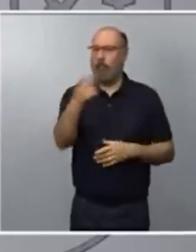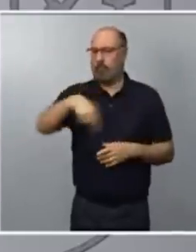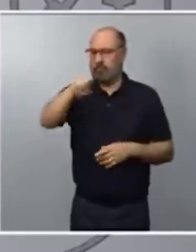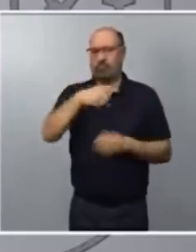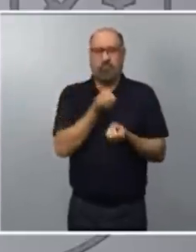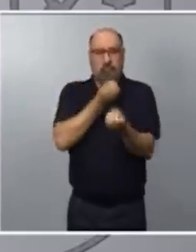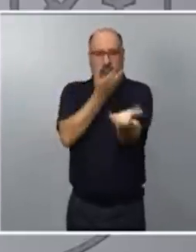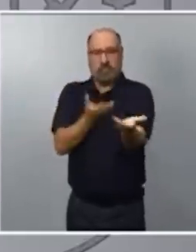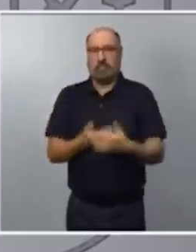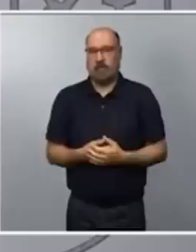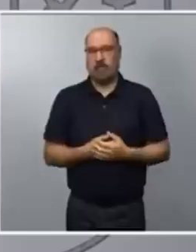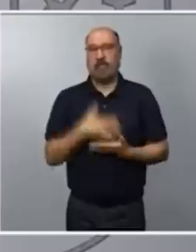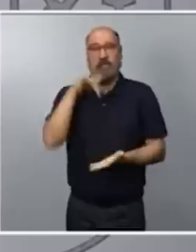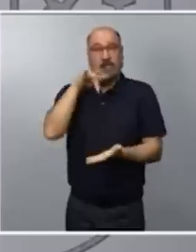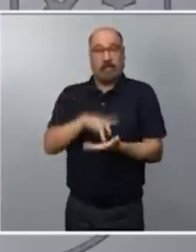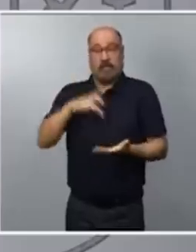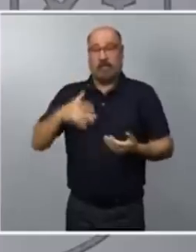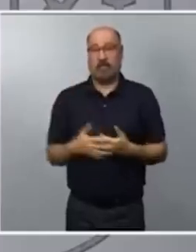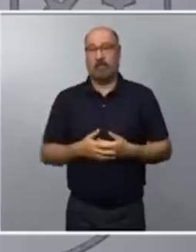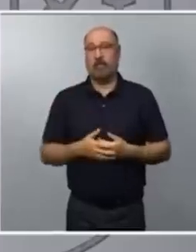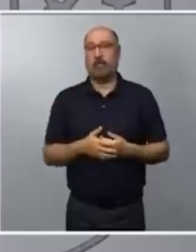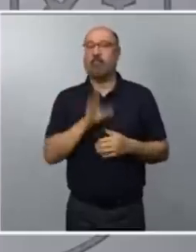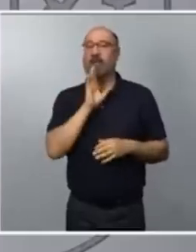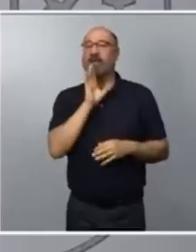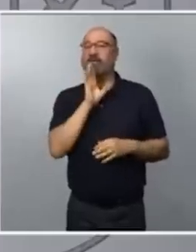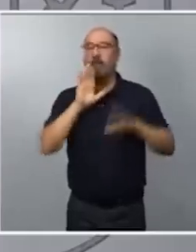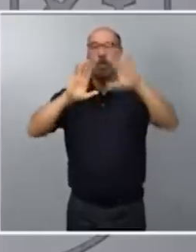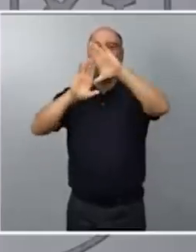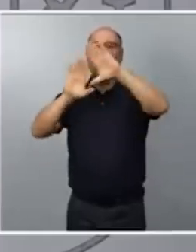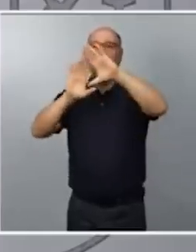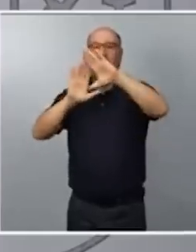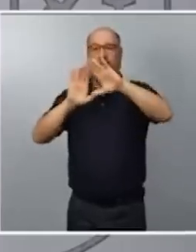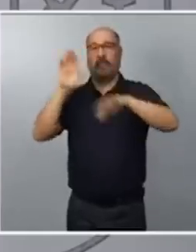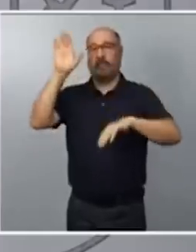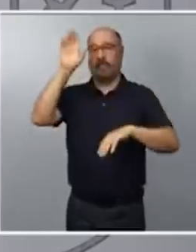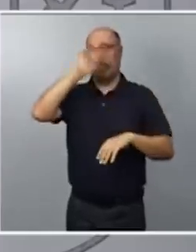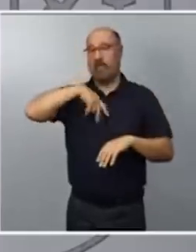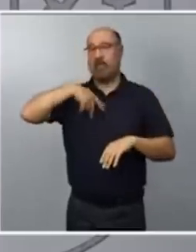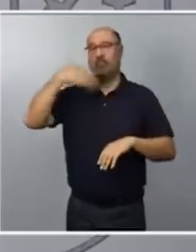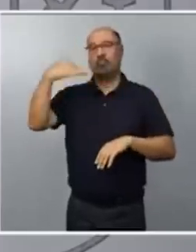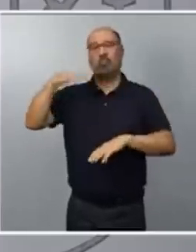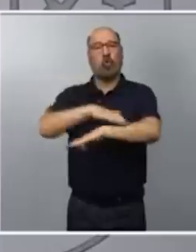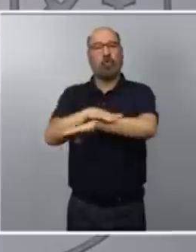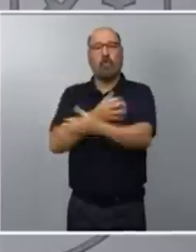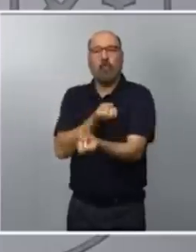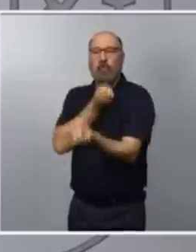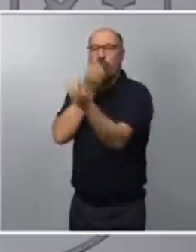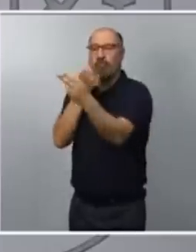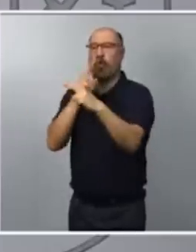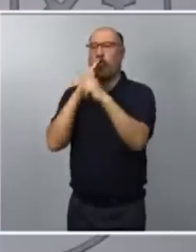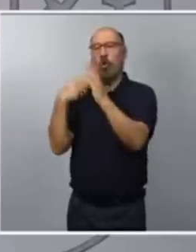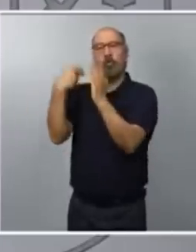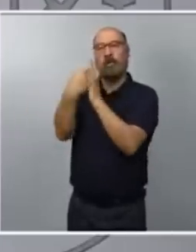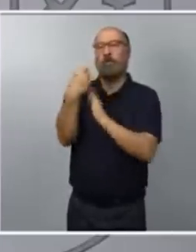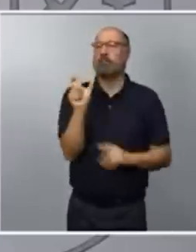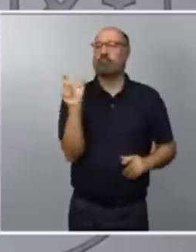pública que, efectivamente, en este caso, se le comunicó a la Comunidad de Madrid oficialmente y con tiempo quién iba a asistir en nombre